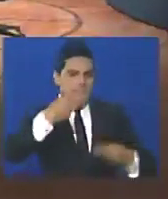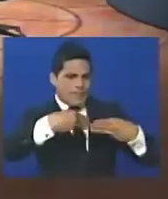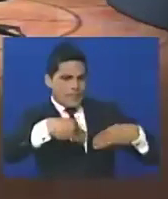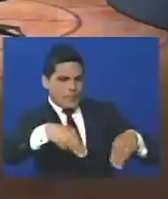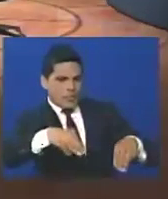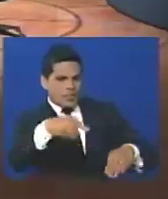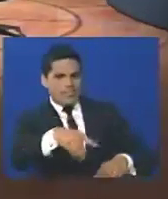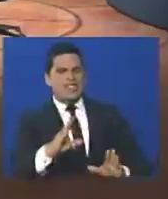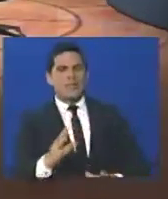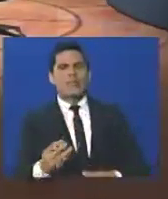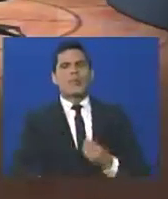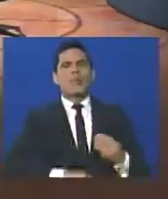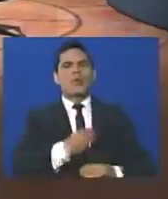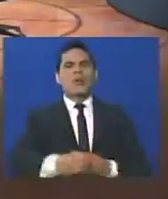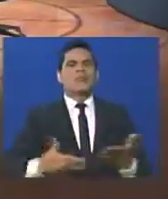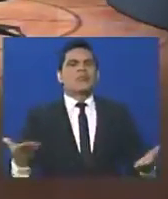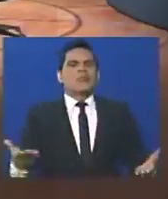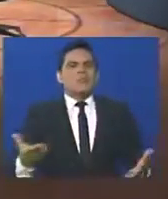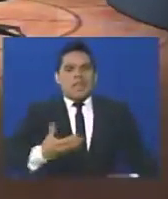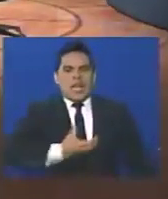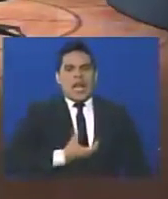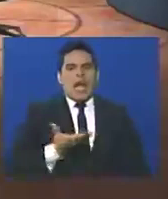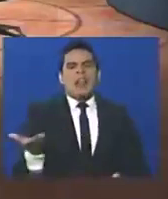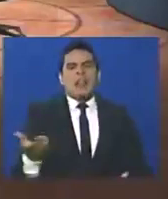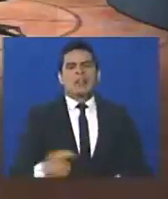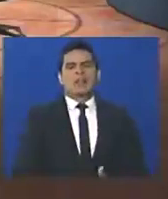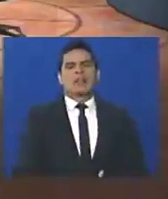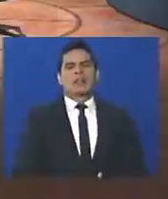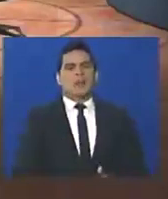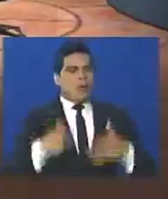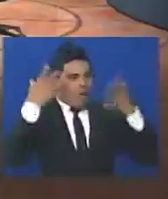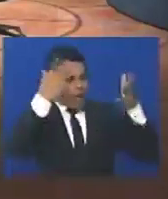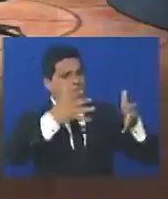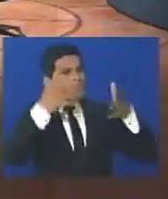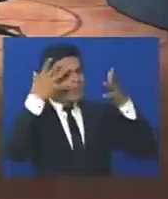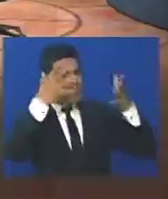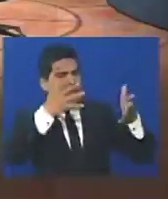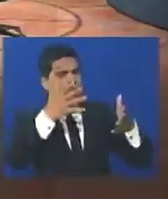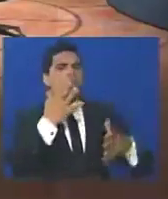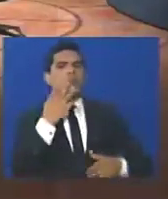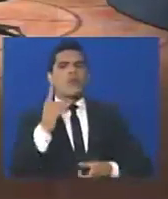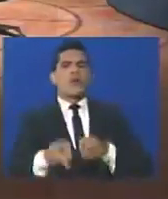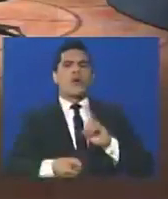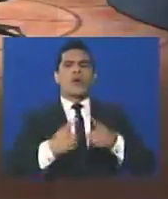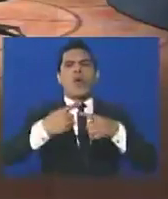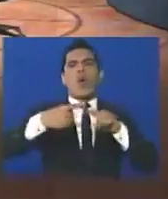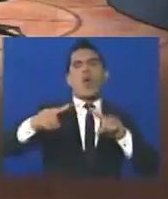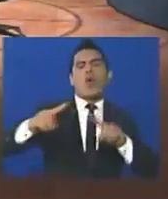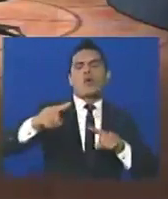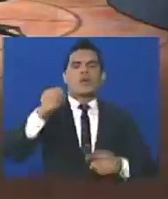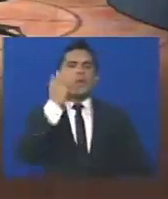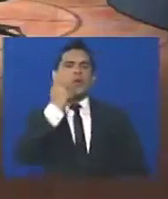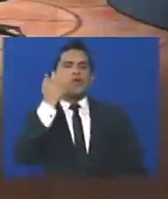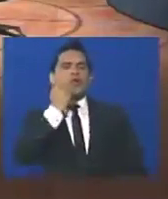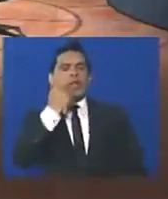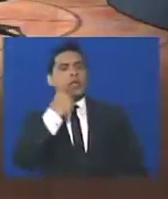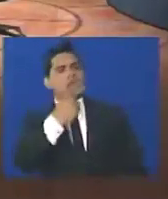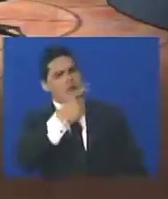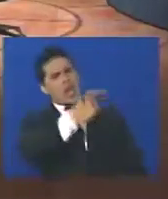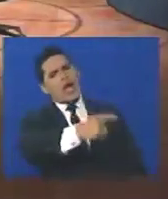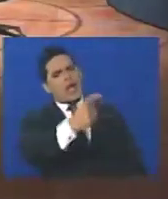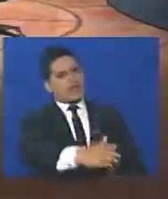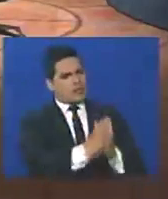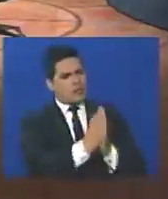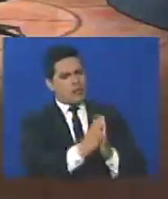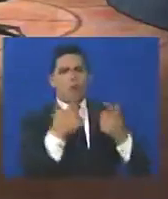municipio, ¿qué debería hacer ese alcalde? Sugerir un tipo de protesta, para que,